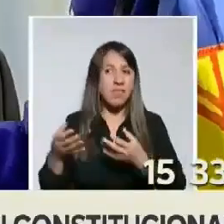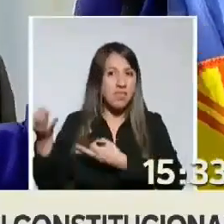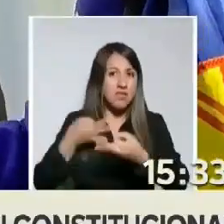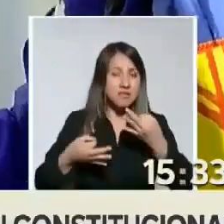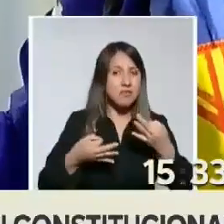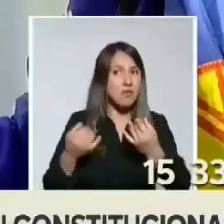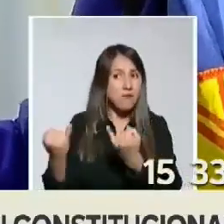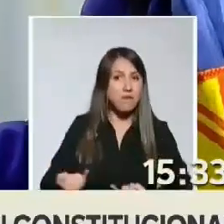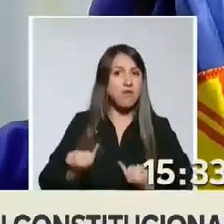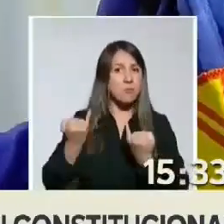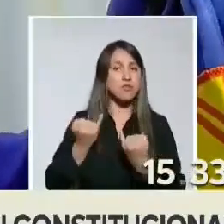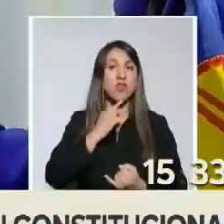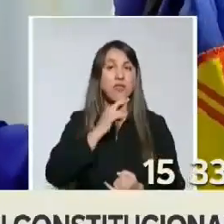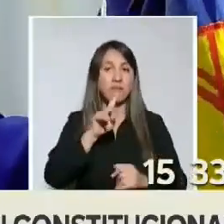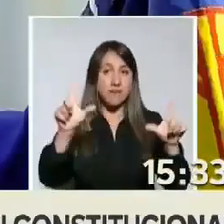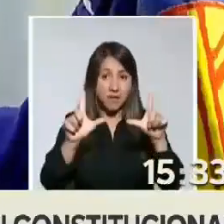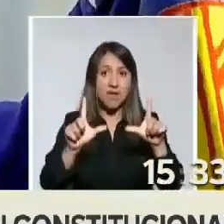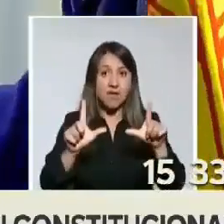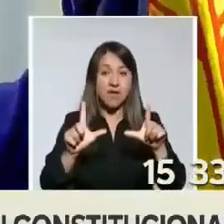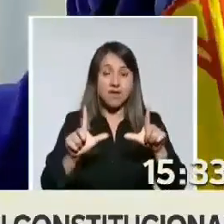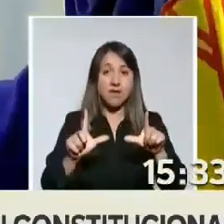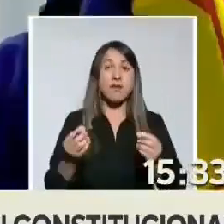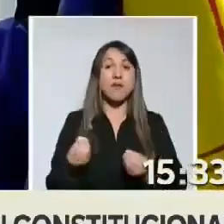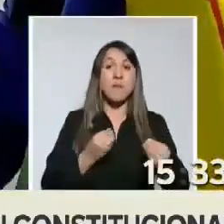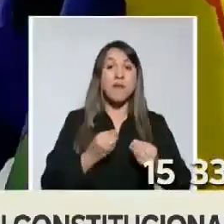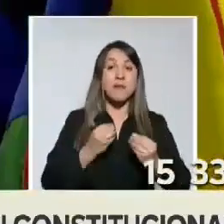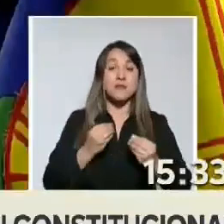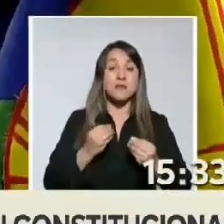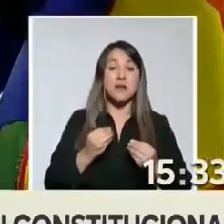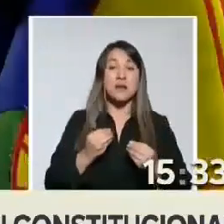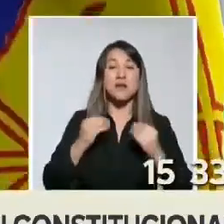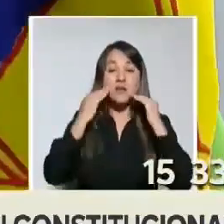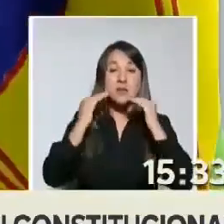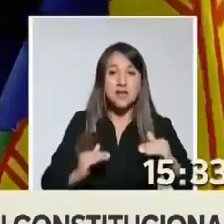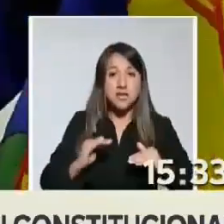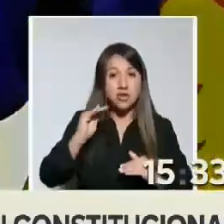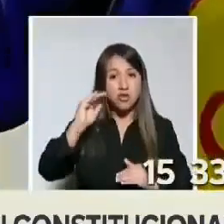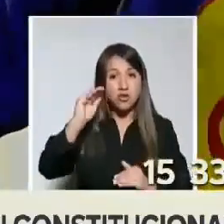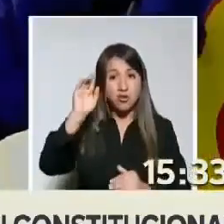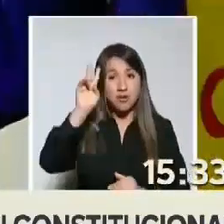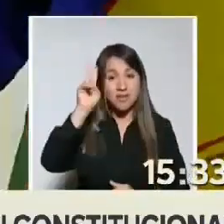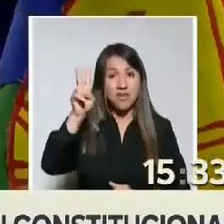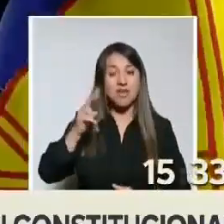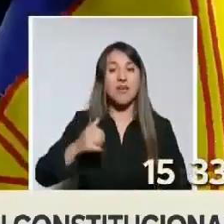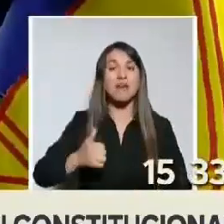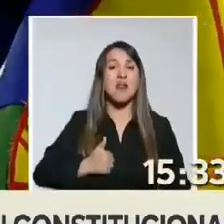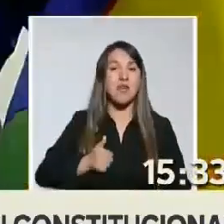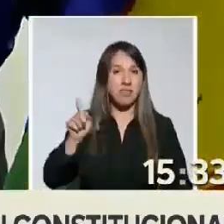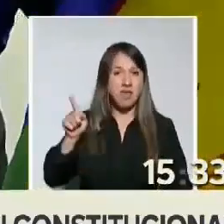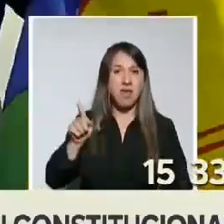información de la televisión lo que ha ocurrido con los niños indígenas de Canadá. Es